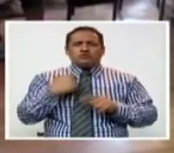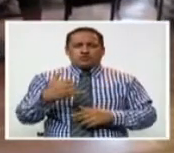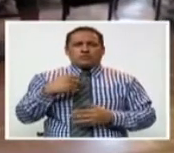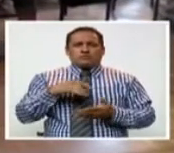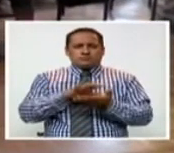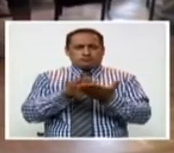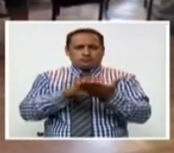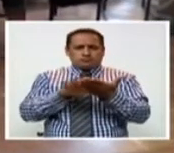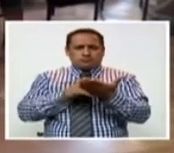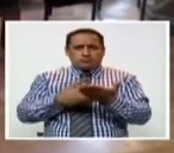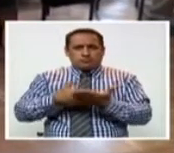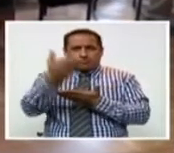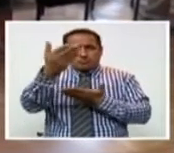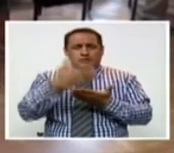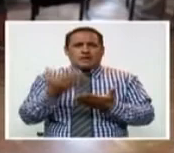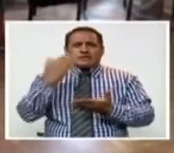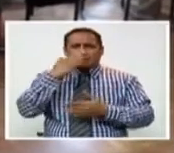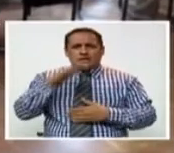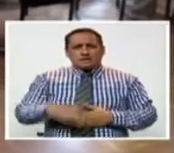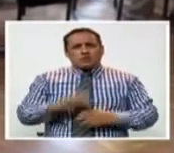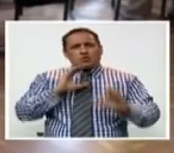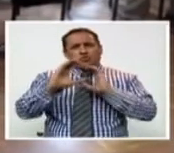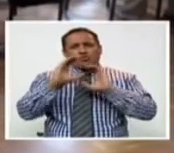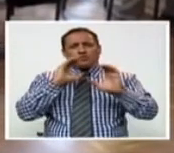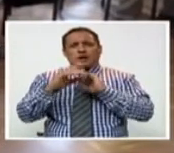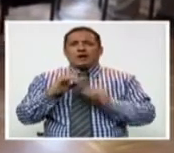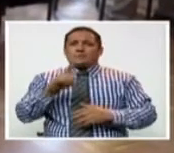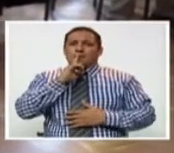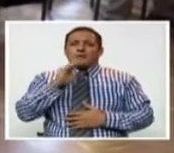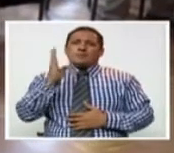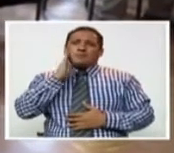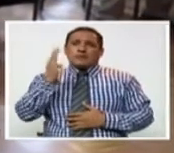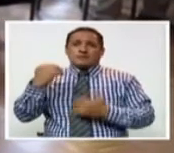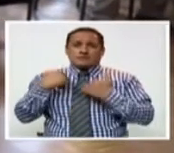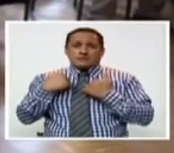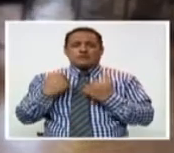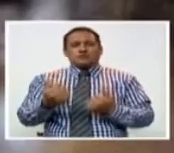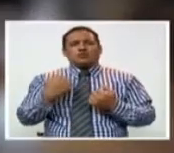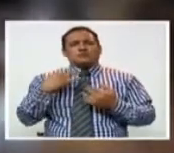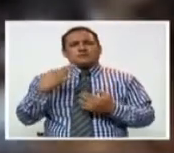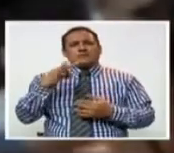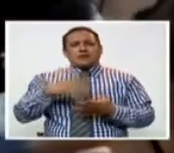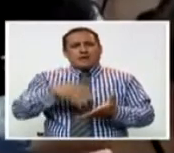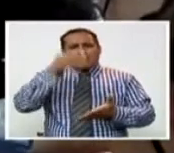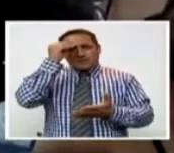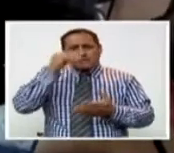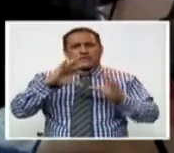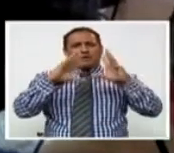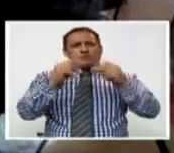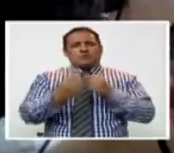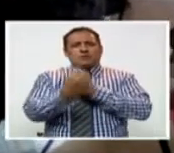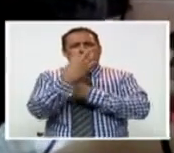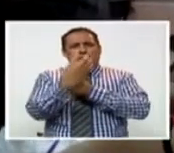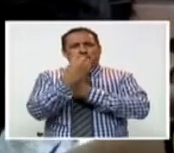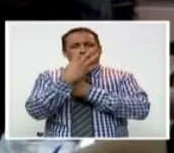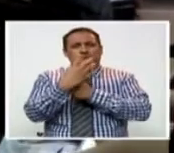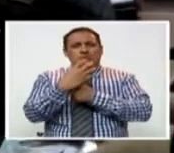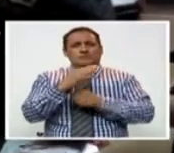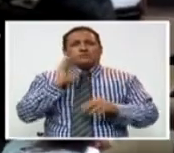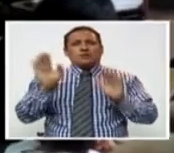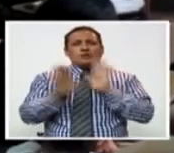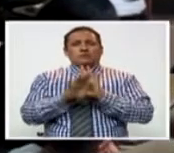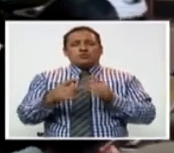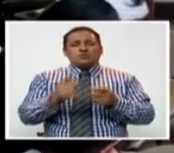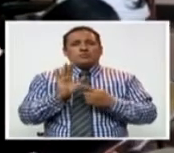inscribí a la asociación y empecé a participar desde muy pequeño. sea, mis padres eran los que existían y yo siempre aprendí que en la asociación no